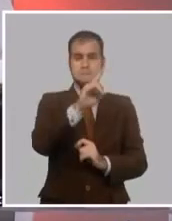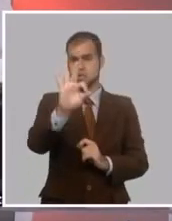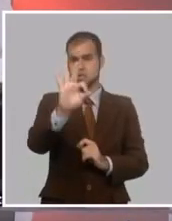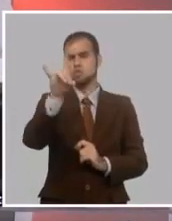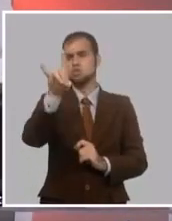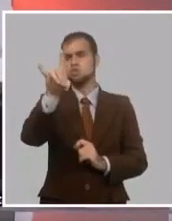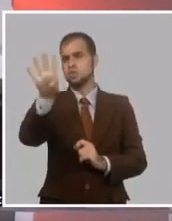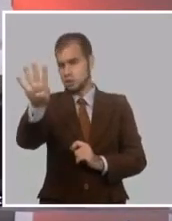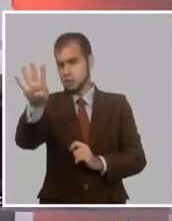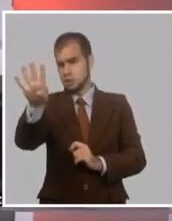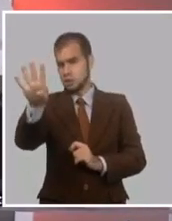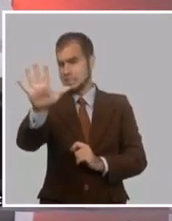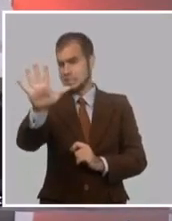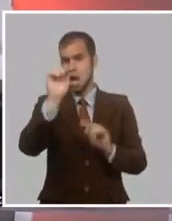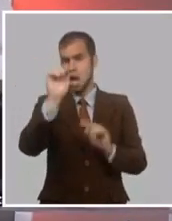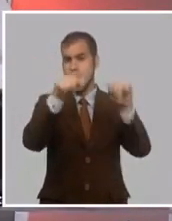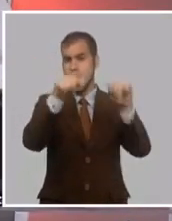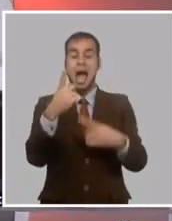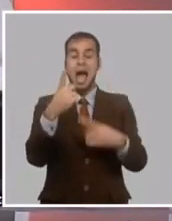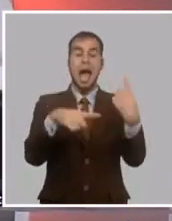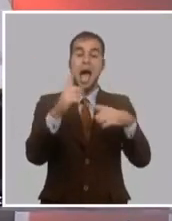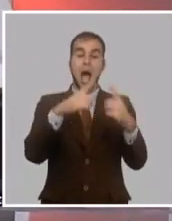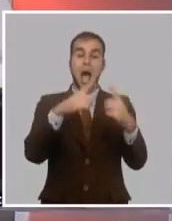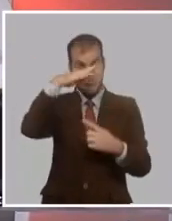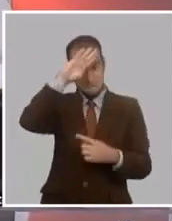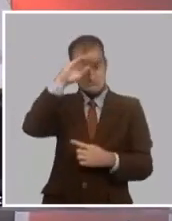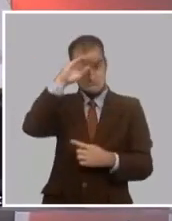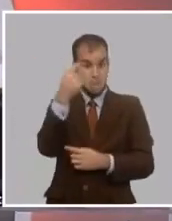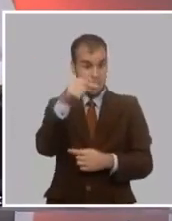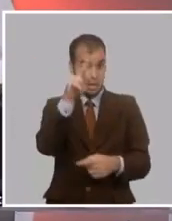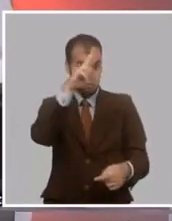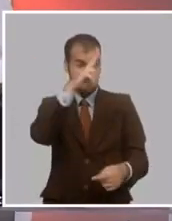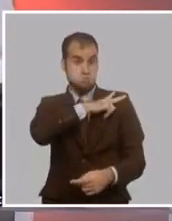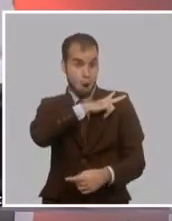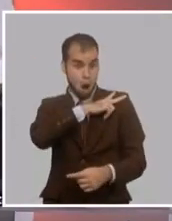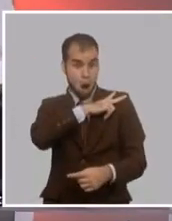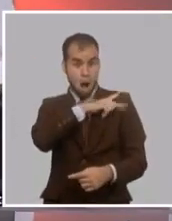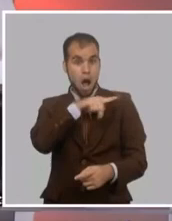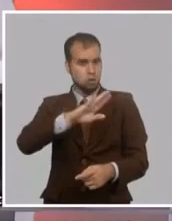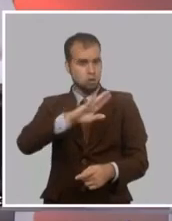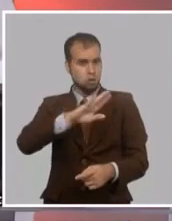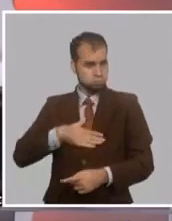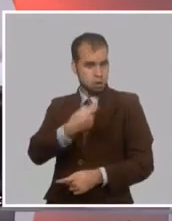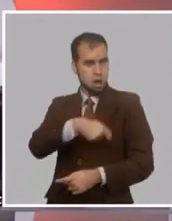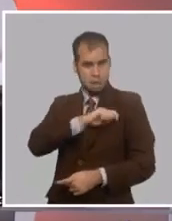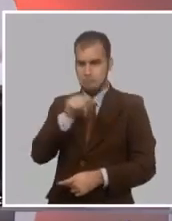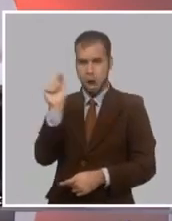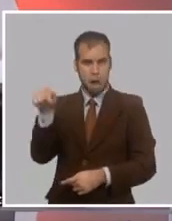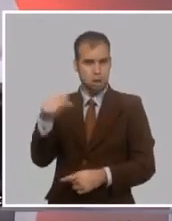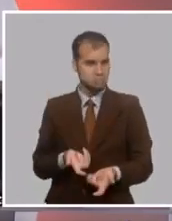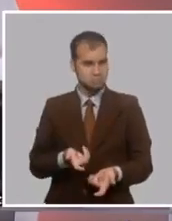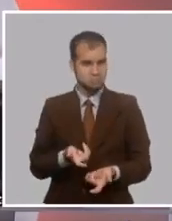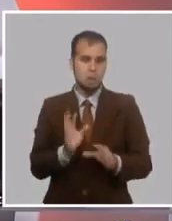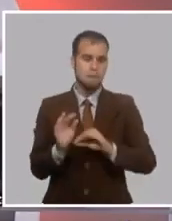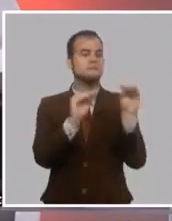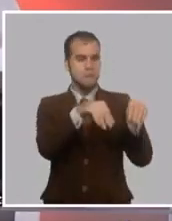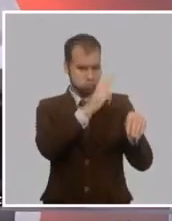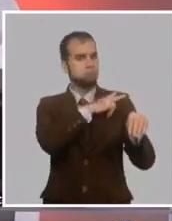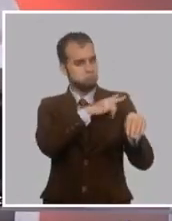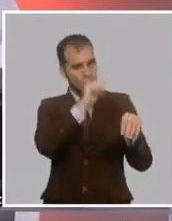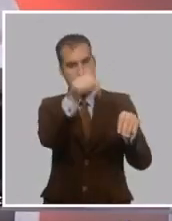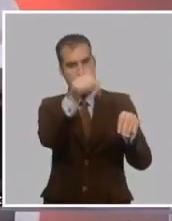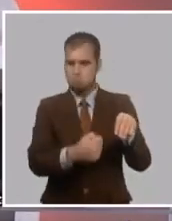12 y un 15% de mambices que fueron españoles. Y tuvimos varios generales, inclusive españoles. Y está el caso